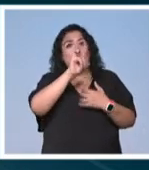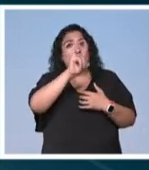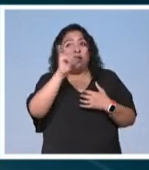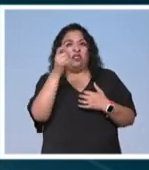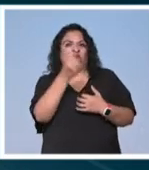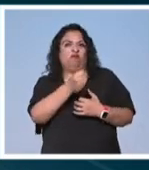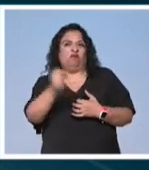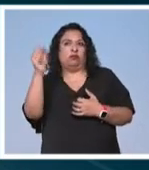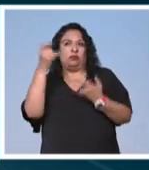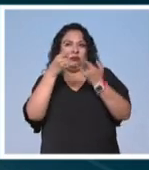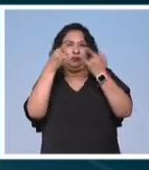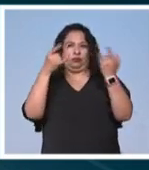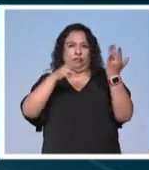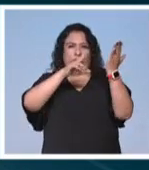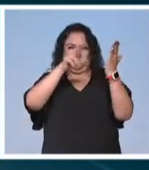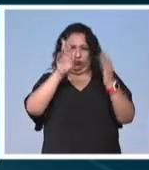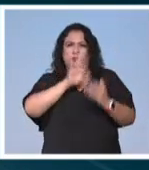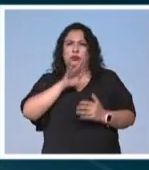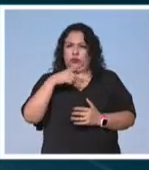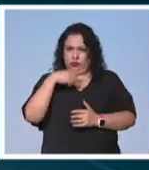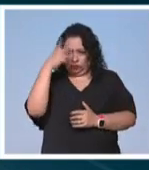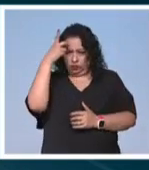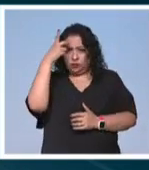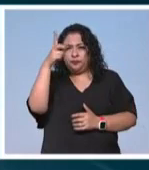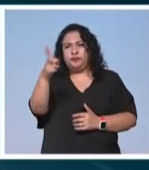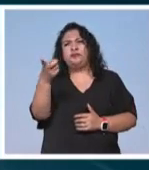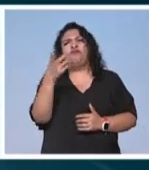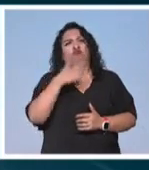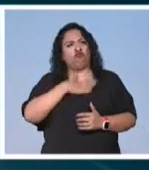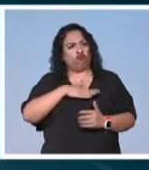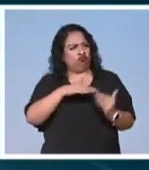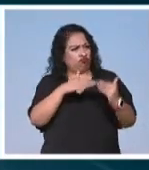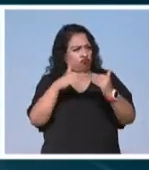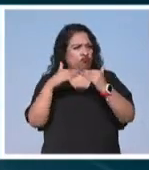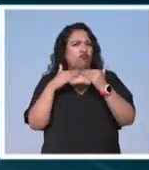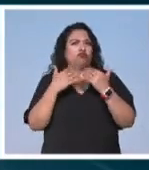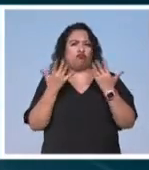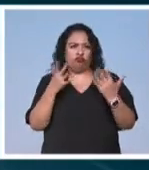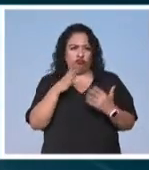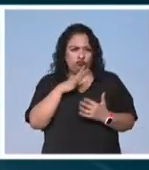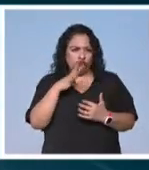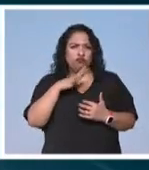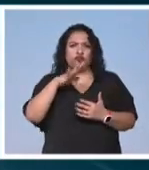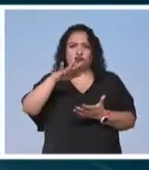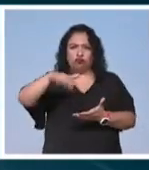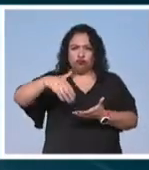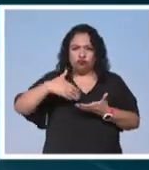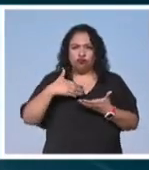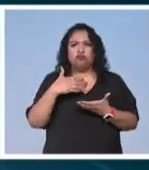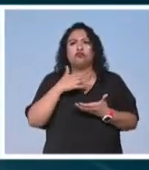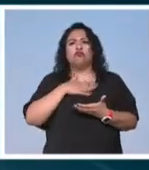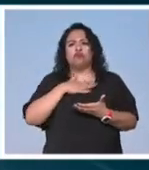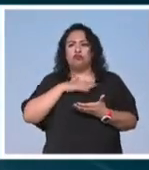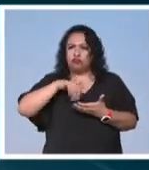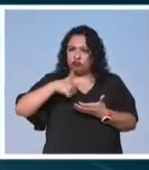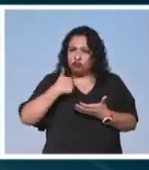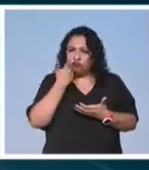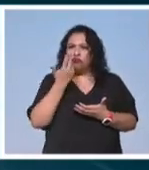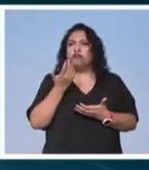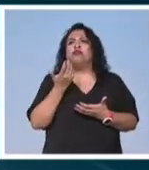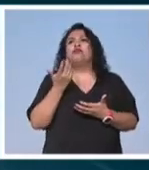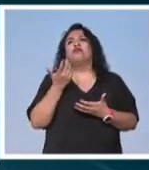artistas de la historia de la pintura, ¿no?, democratizar en ese sentido el coleccionismo, el coleccionismo de